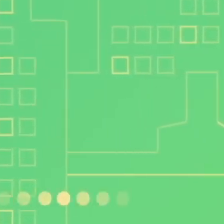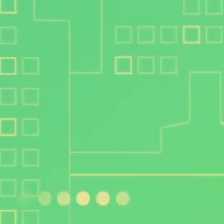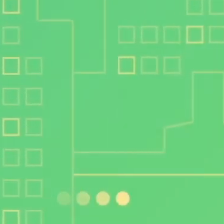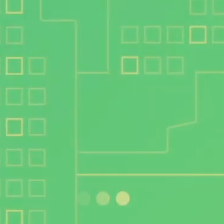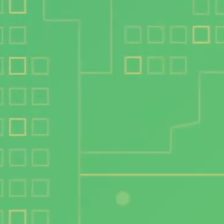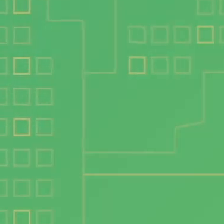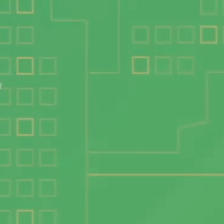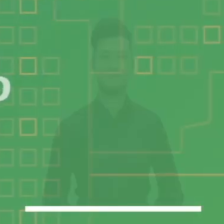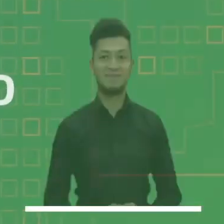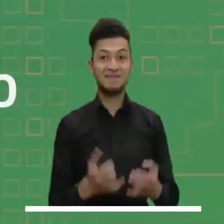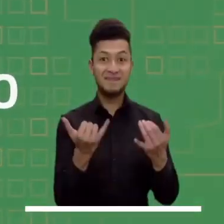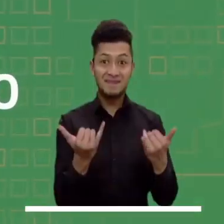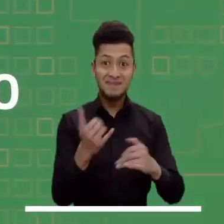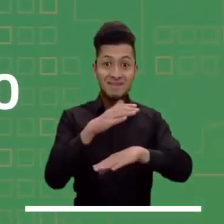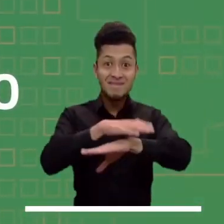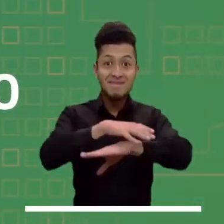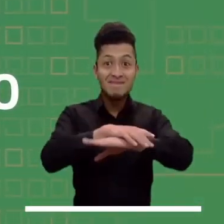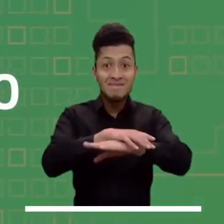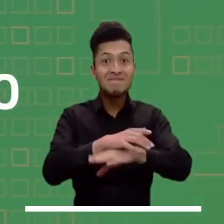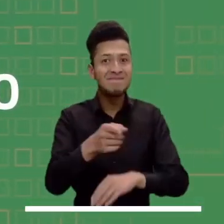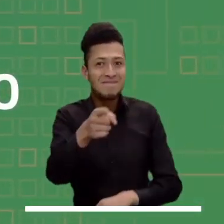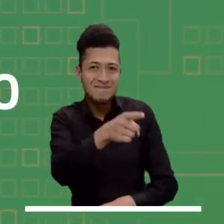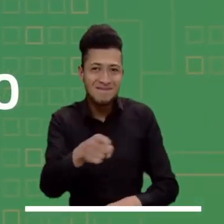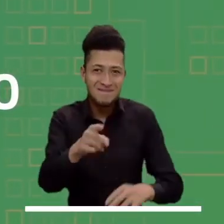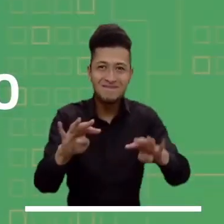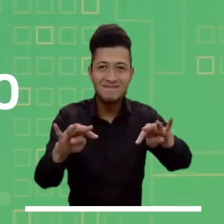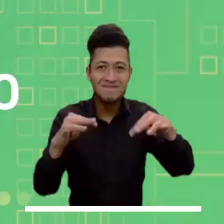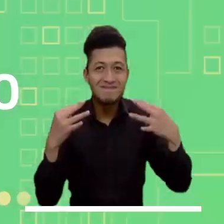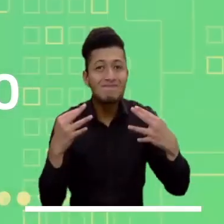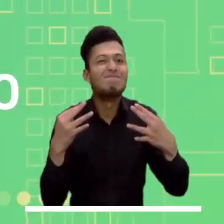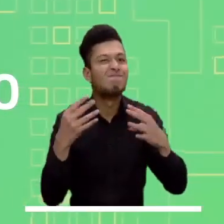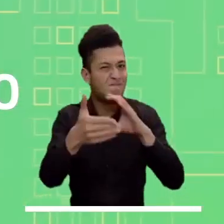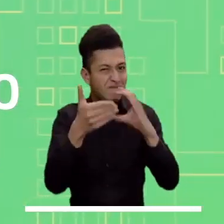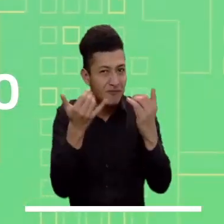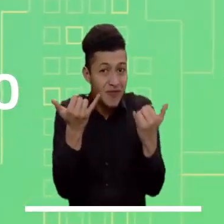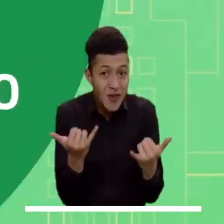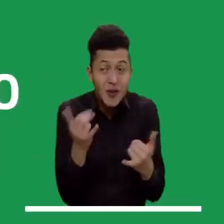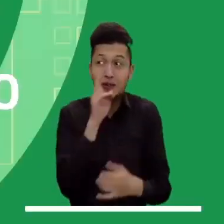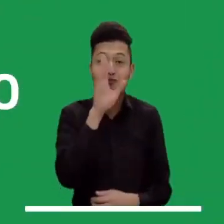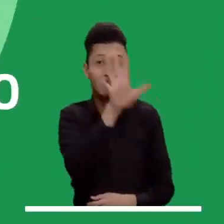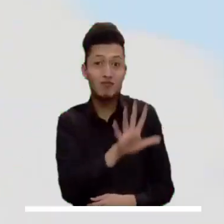Llega la tarde y aquí estamos con ustedes para presentarles el pronóstico del tiempo en el país.